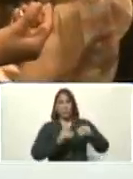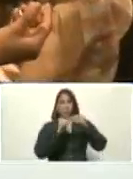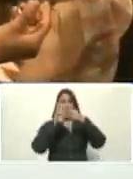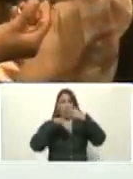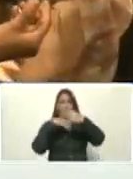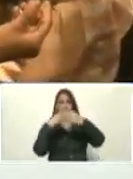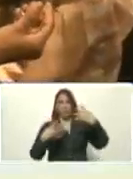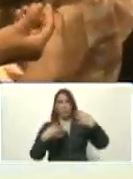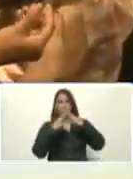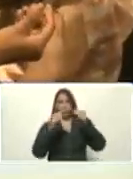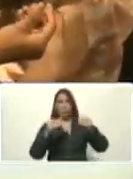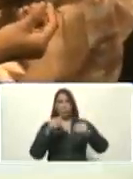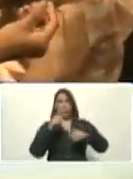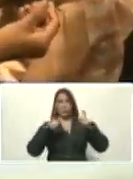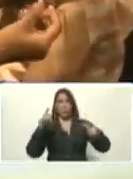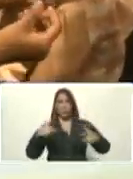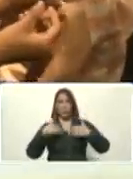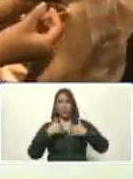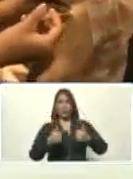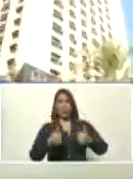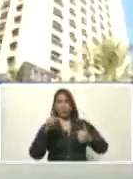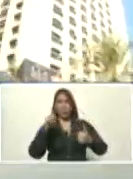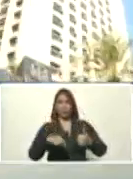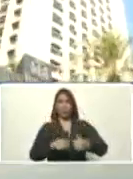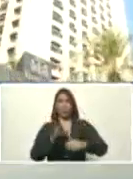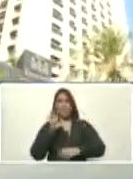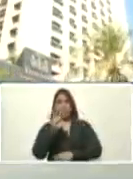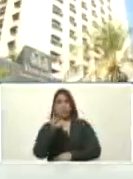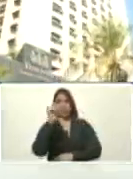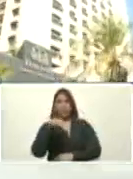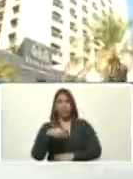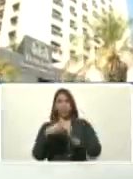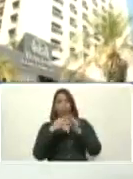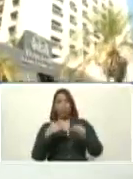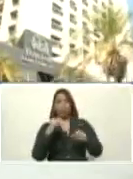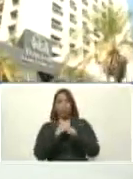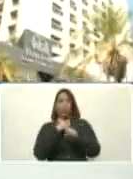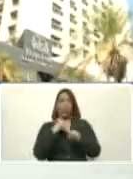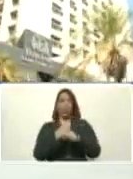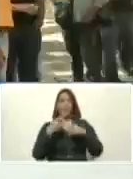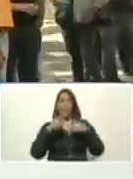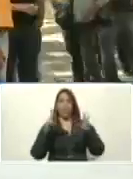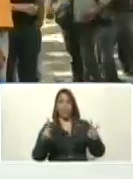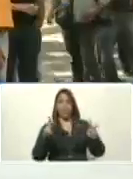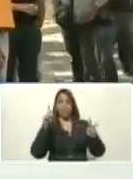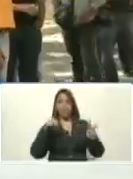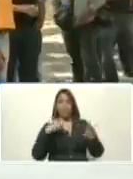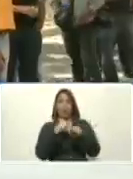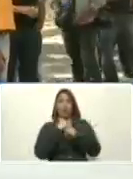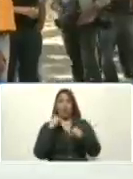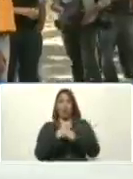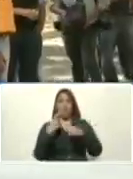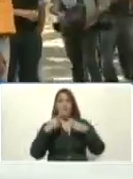país, ministra de salud. A todos los trabajadores públicos, empleados públicos del país.